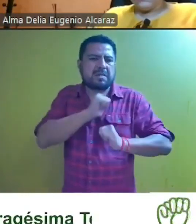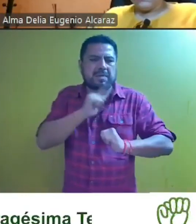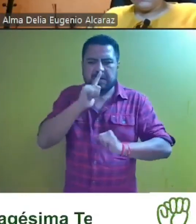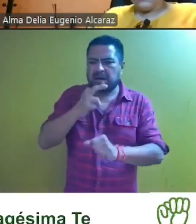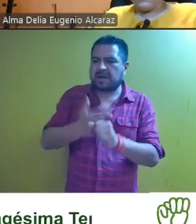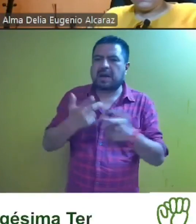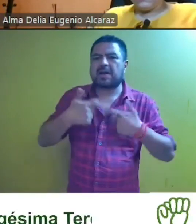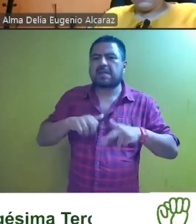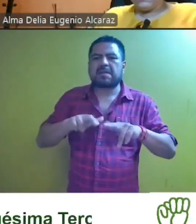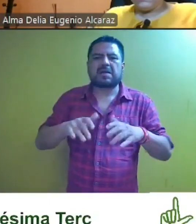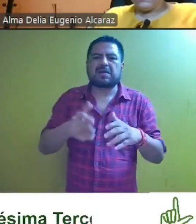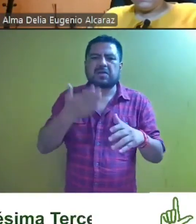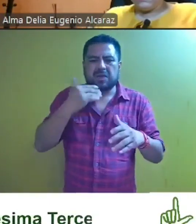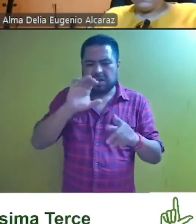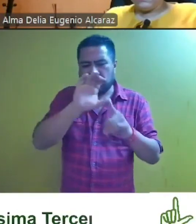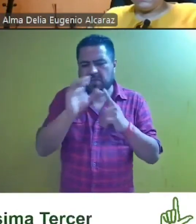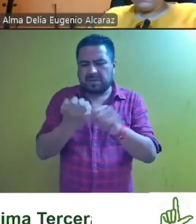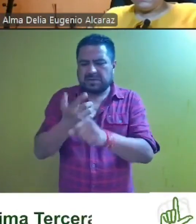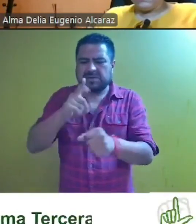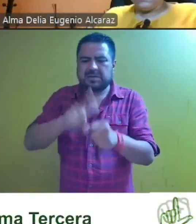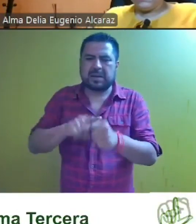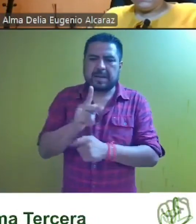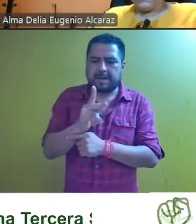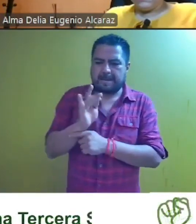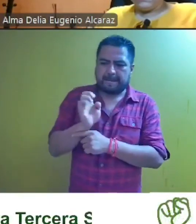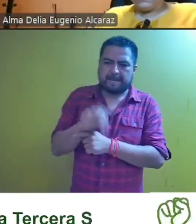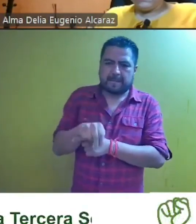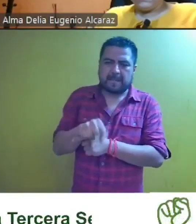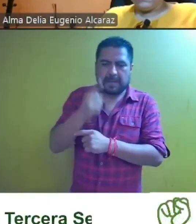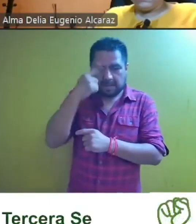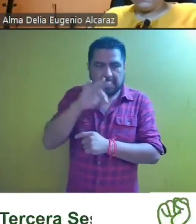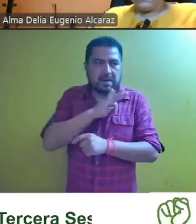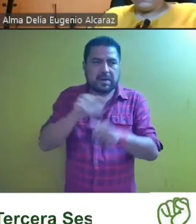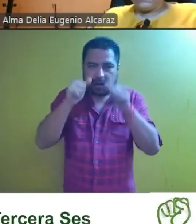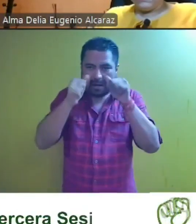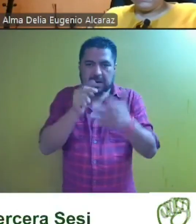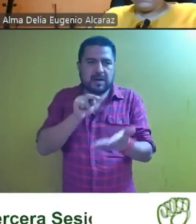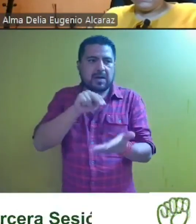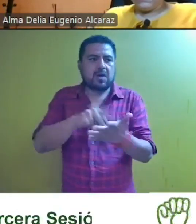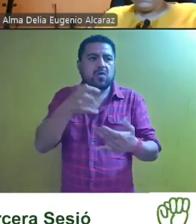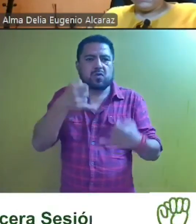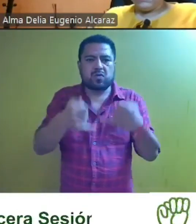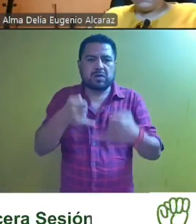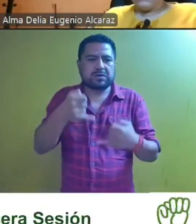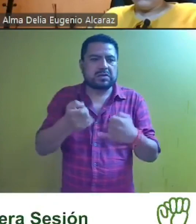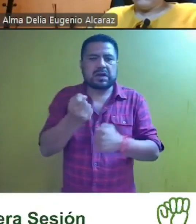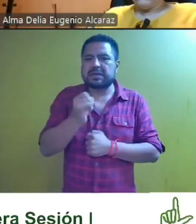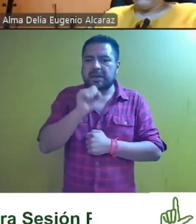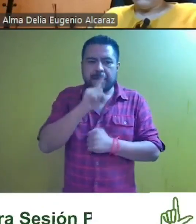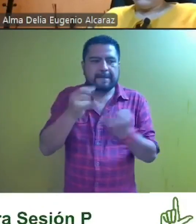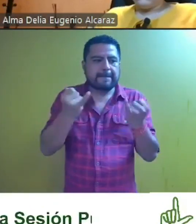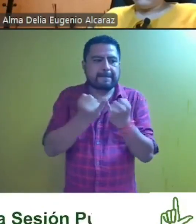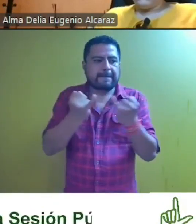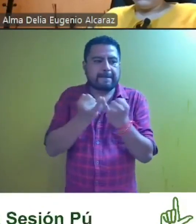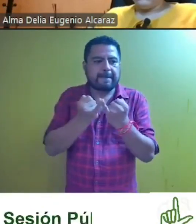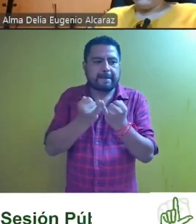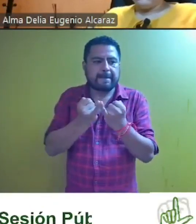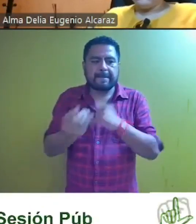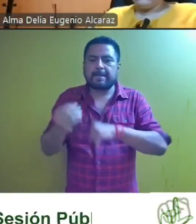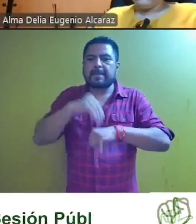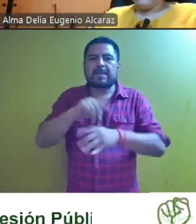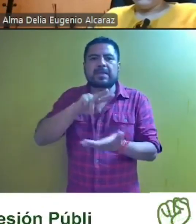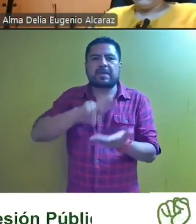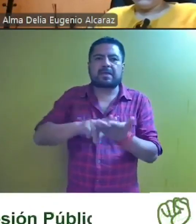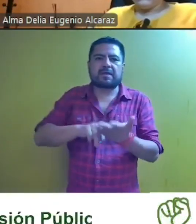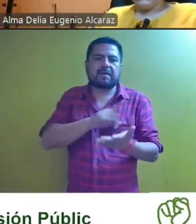representación del comité directivo estatal del partido nacional para comparecer a juicio asimismo se duele por indebida